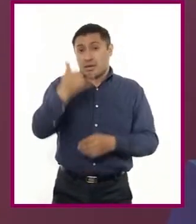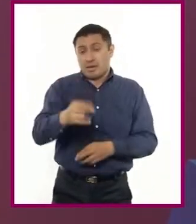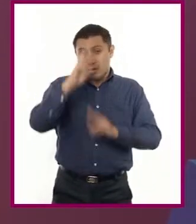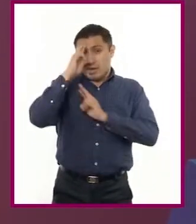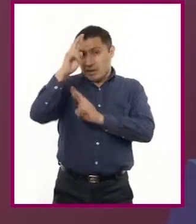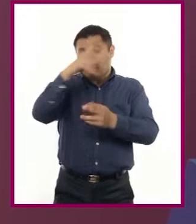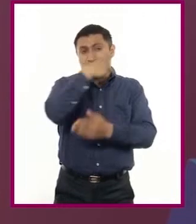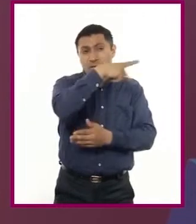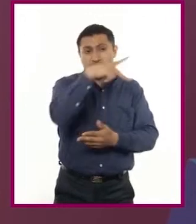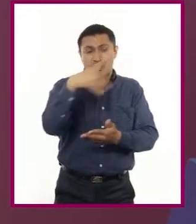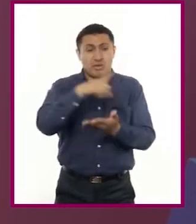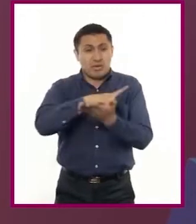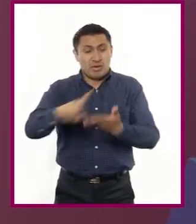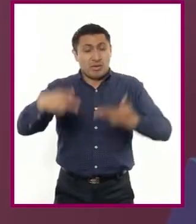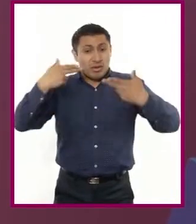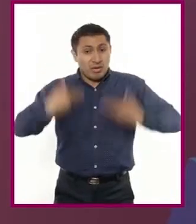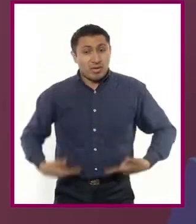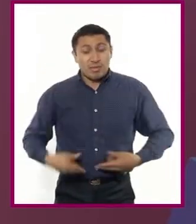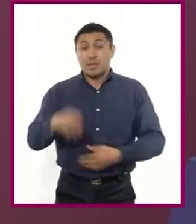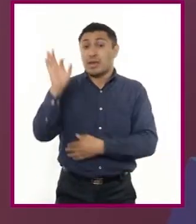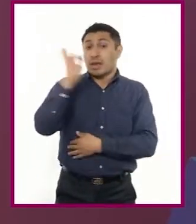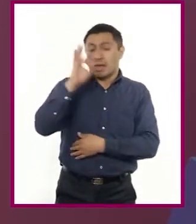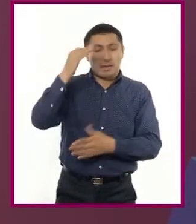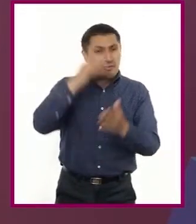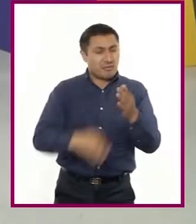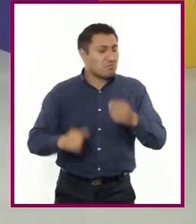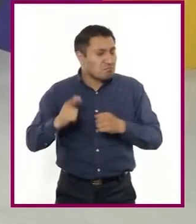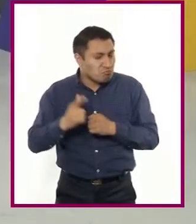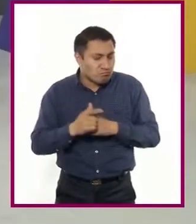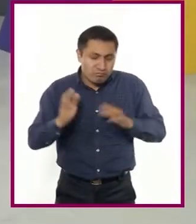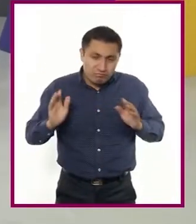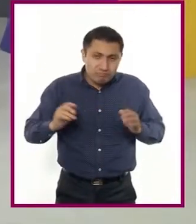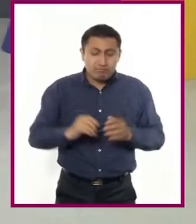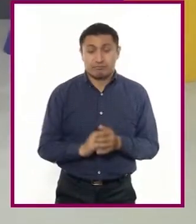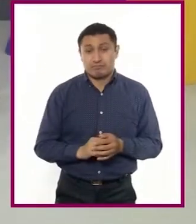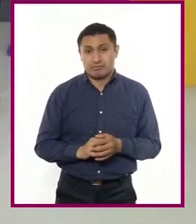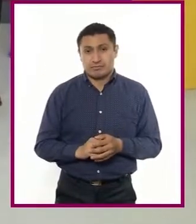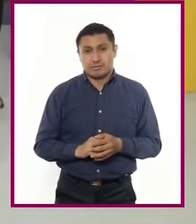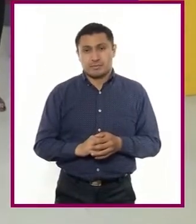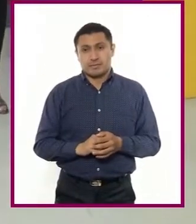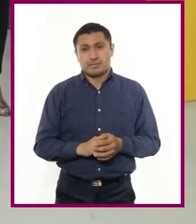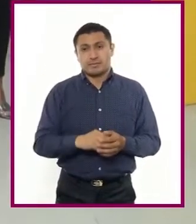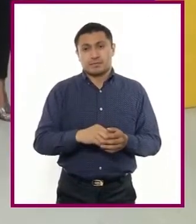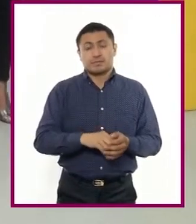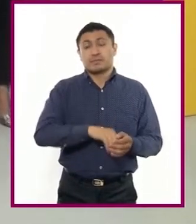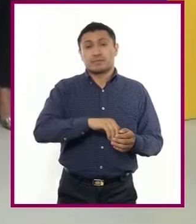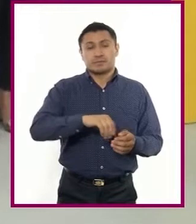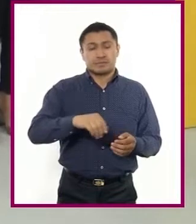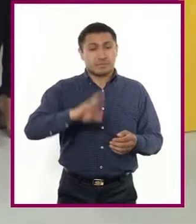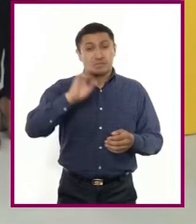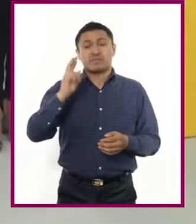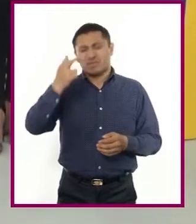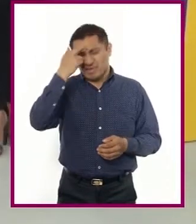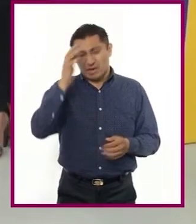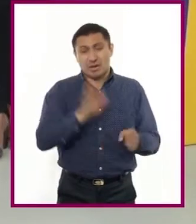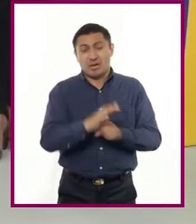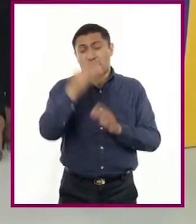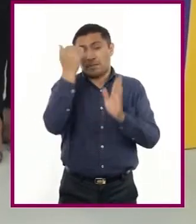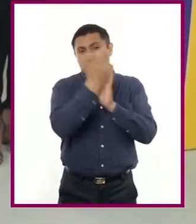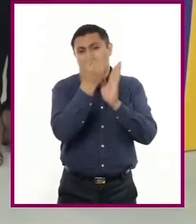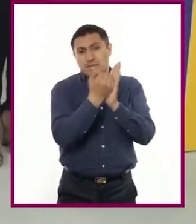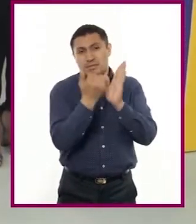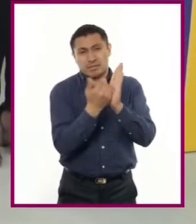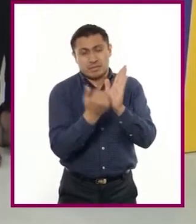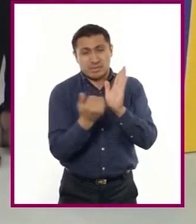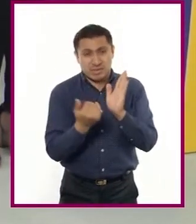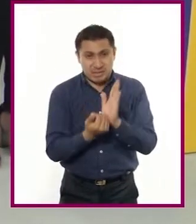a los derechos humanos, cuando haga falta. Ahora, recordaremos brevemente los principios que rigen